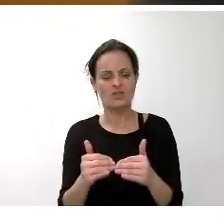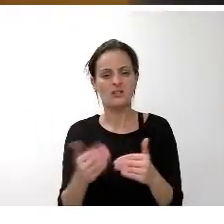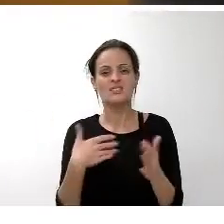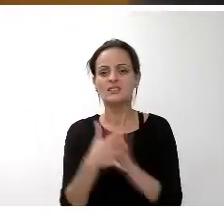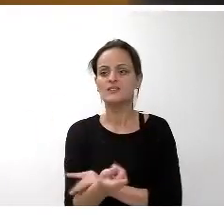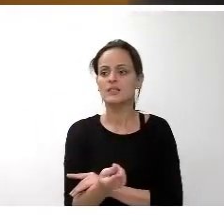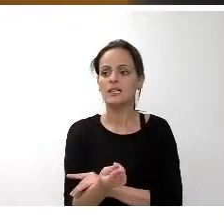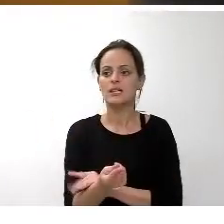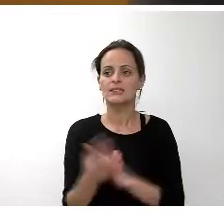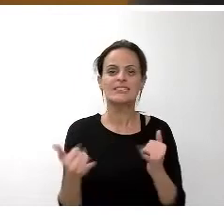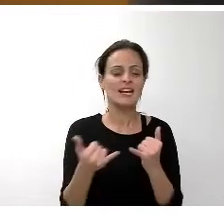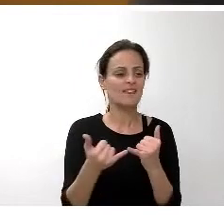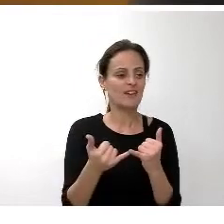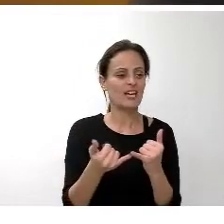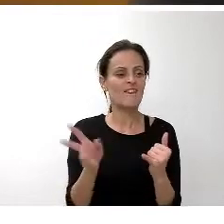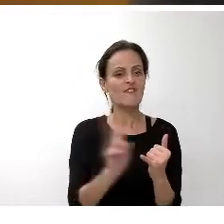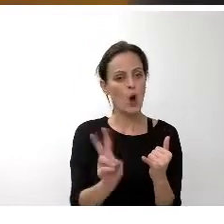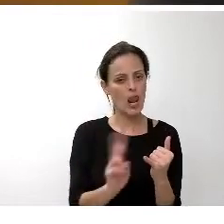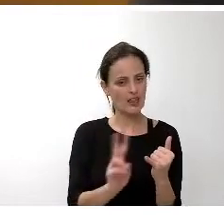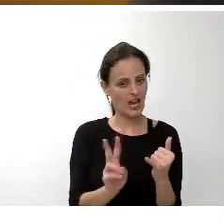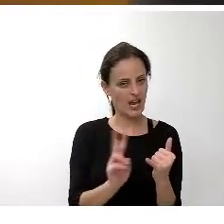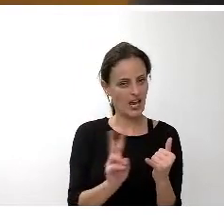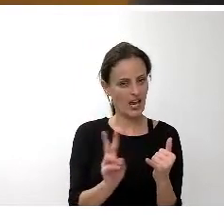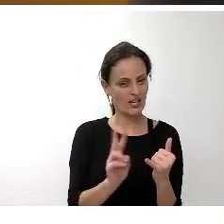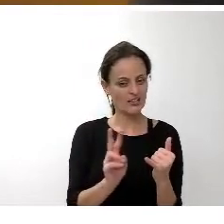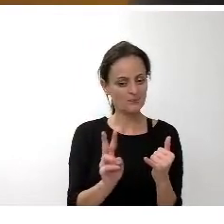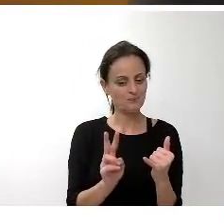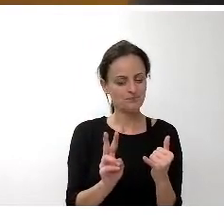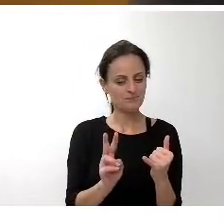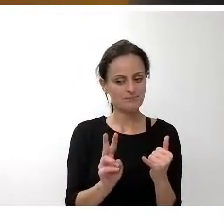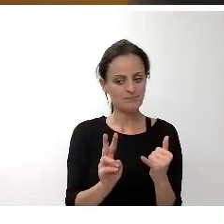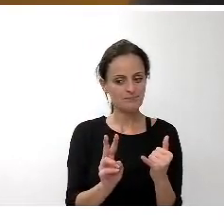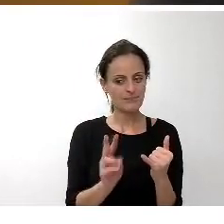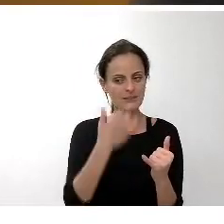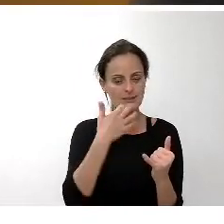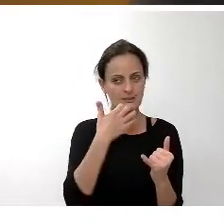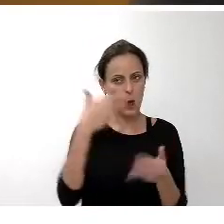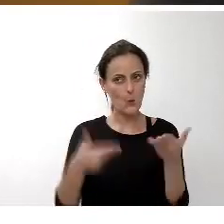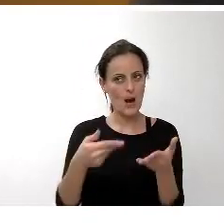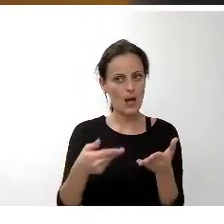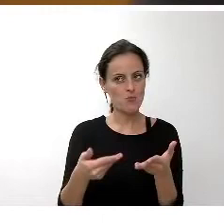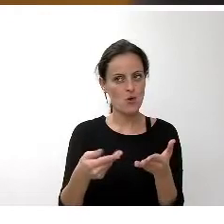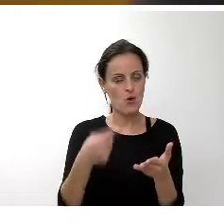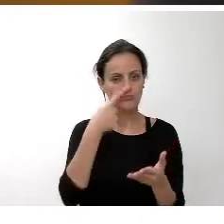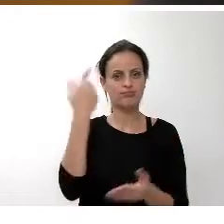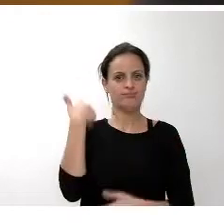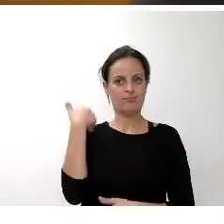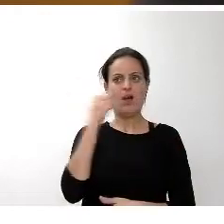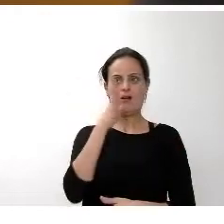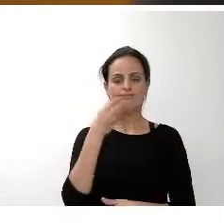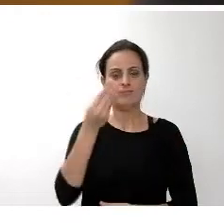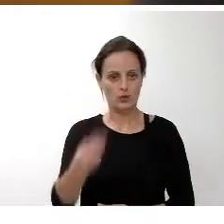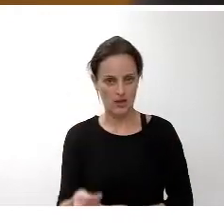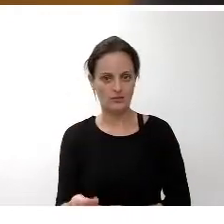Tenerife y Violeta que ve incrementada sustancialmente su cuantía respecto al año anterior y otros 200.000 en el área de